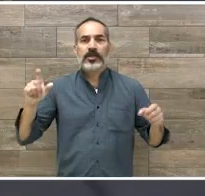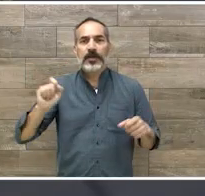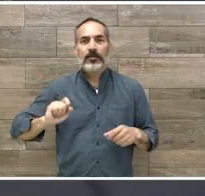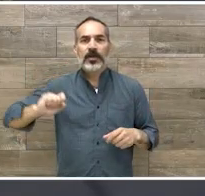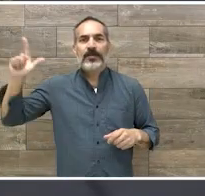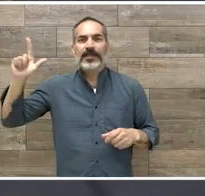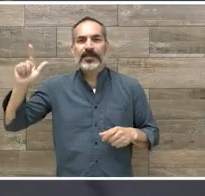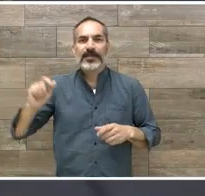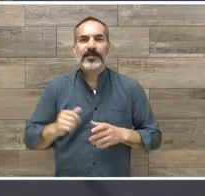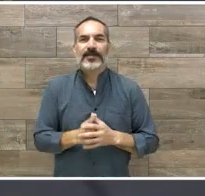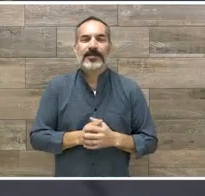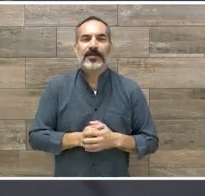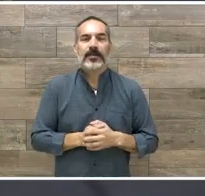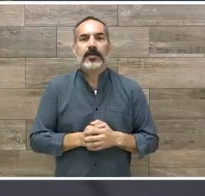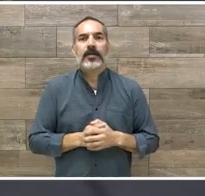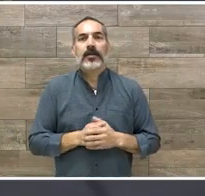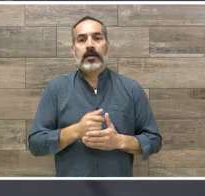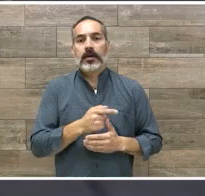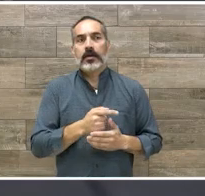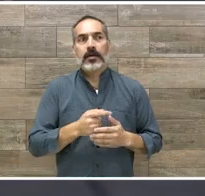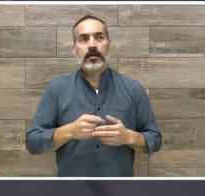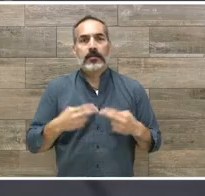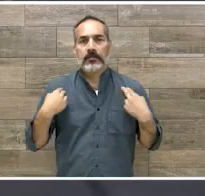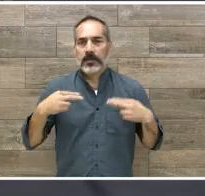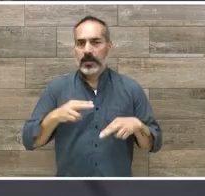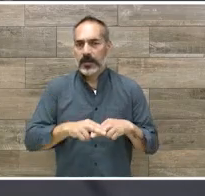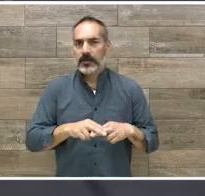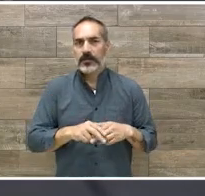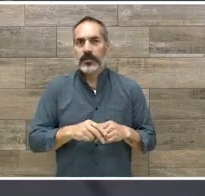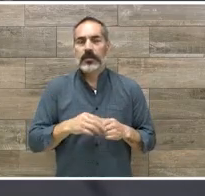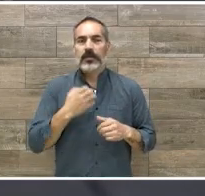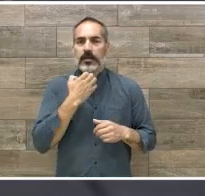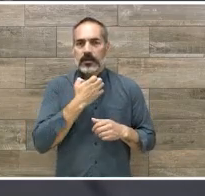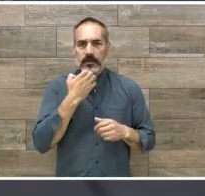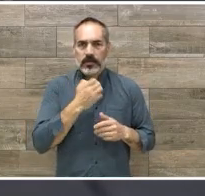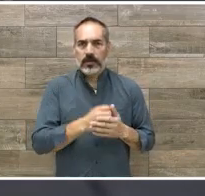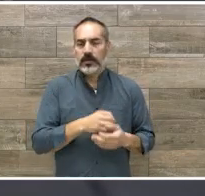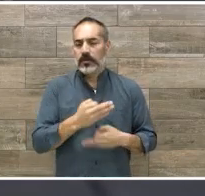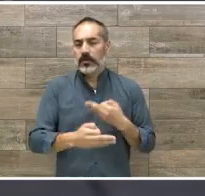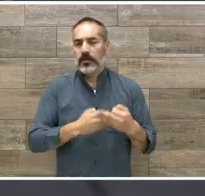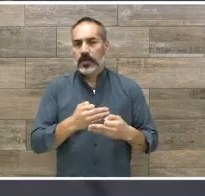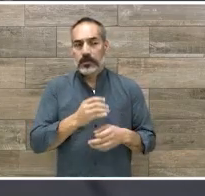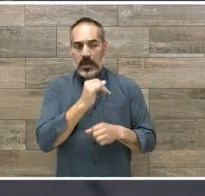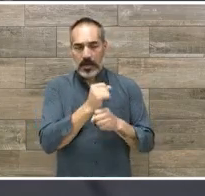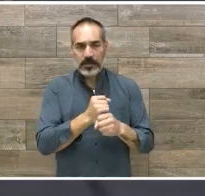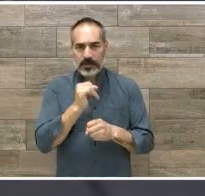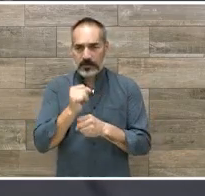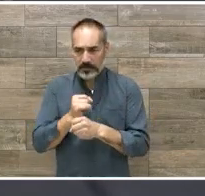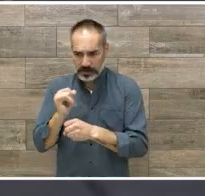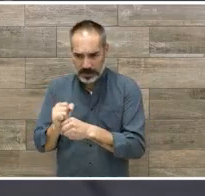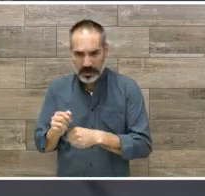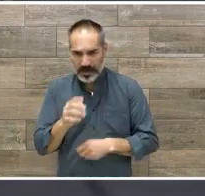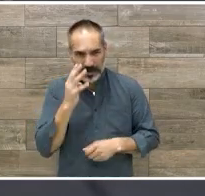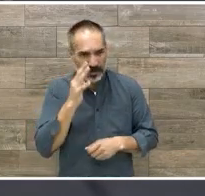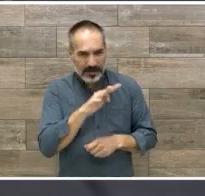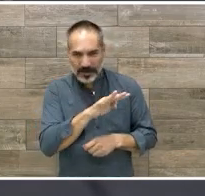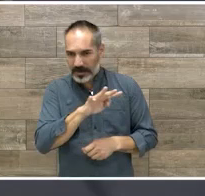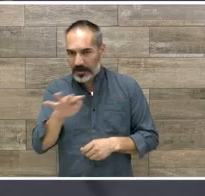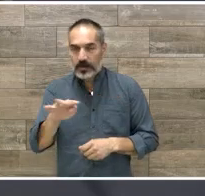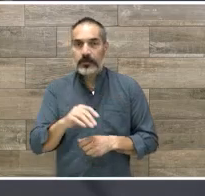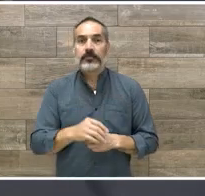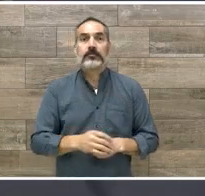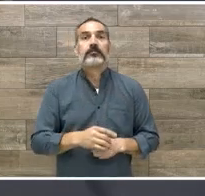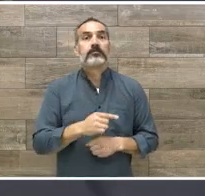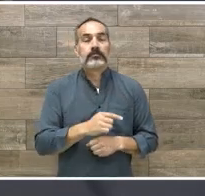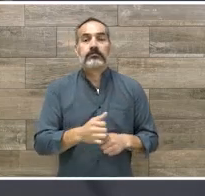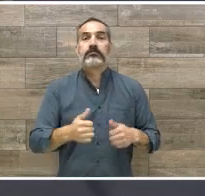de ser docente y académica, también de estar en los procesos de investigación y de seguimiento y